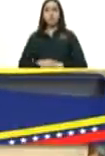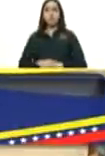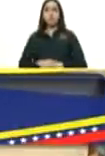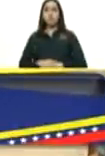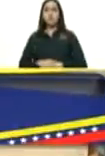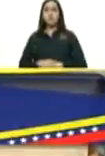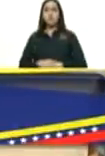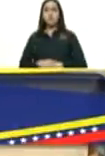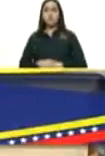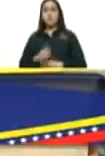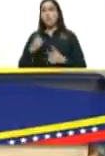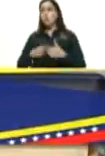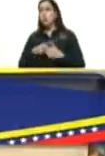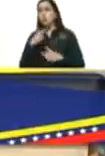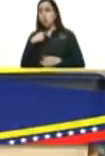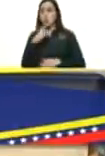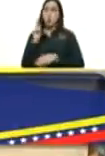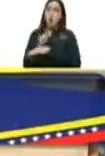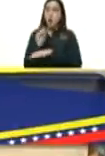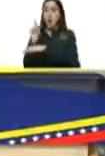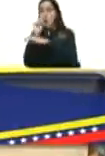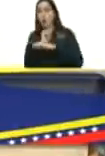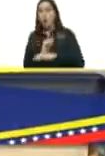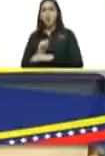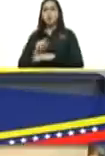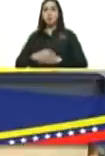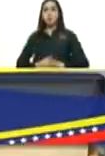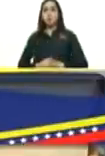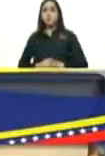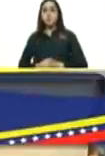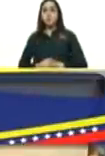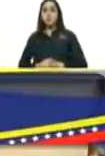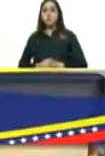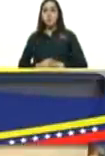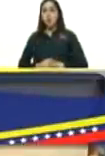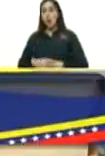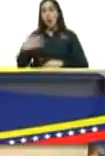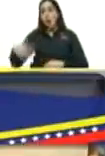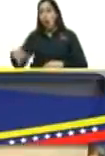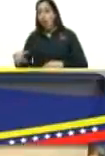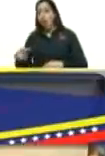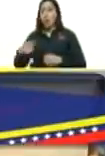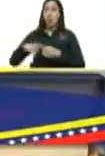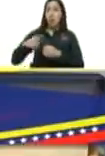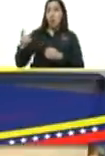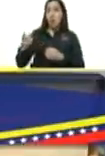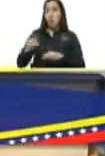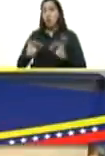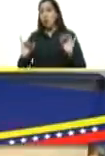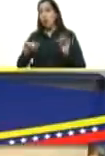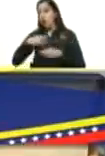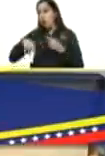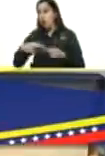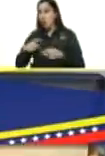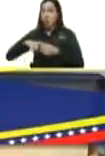o aquello tienes mi crítica y no eres de izquierda no eres revolucionario